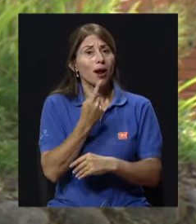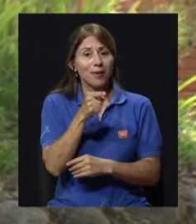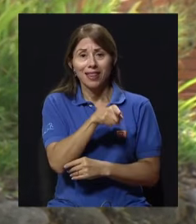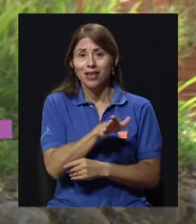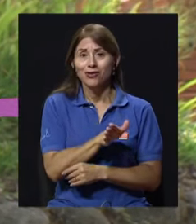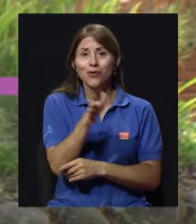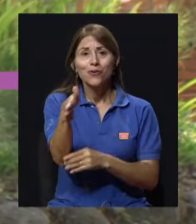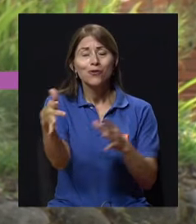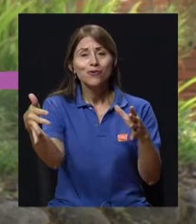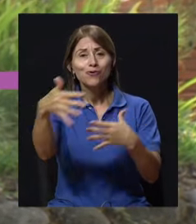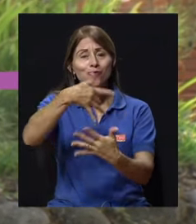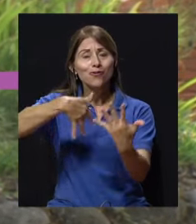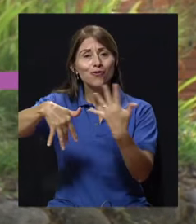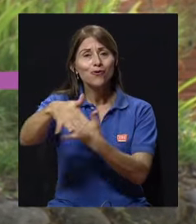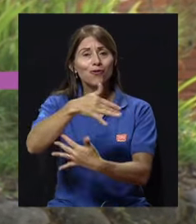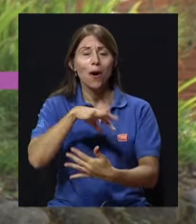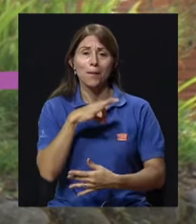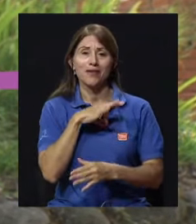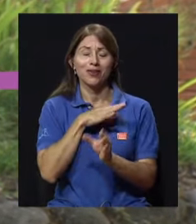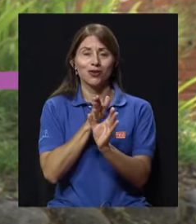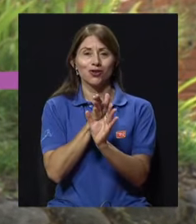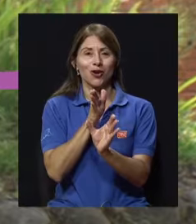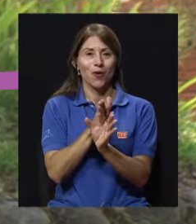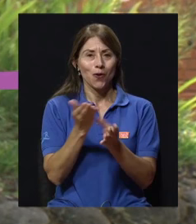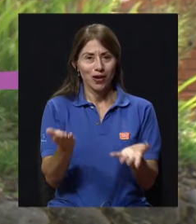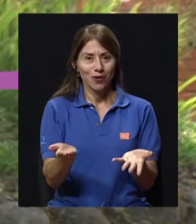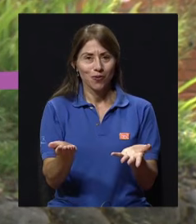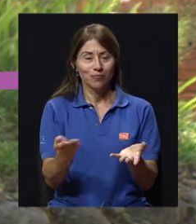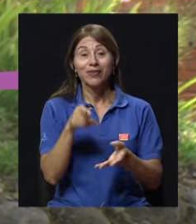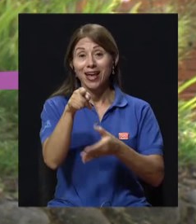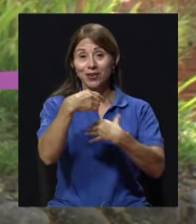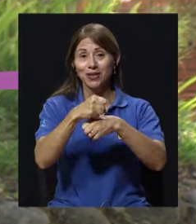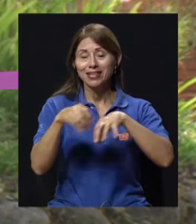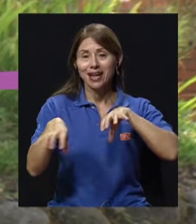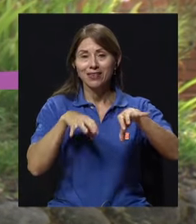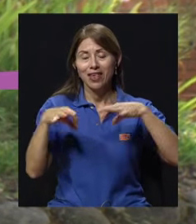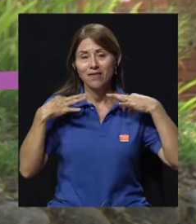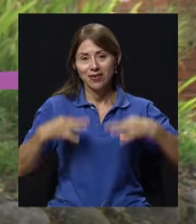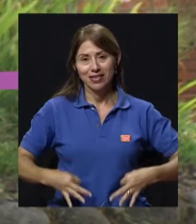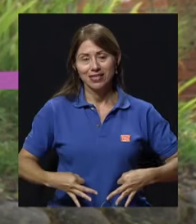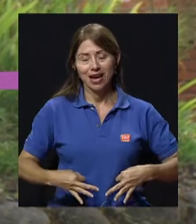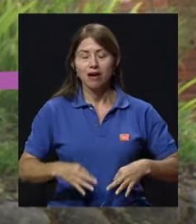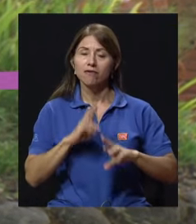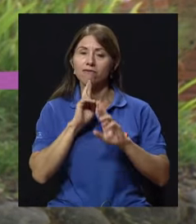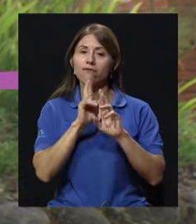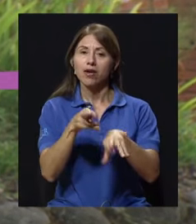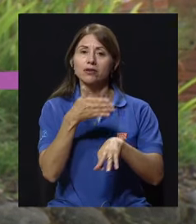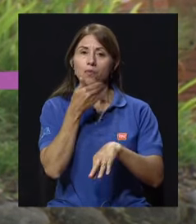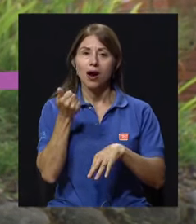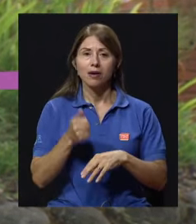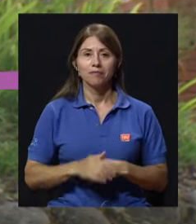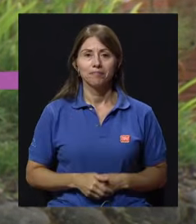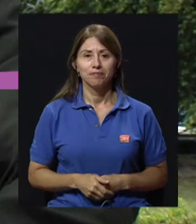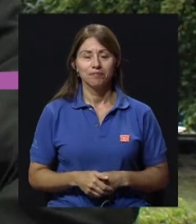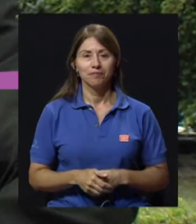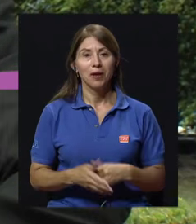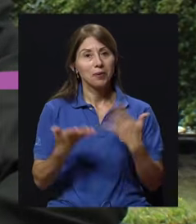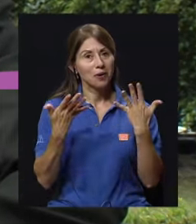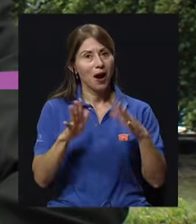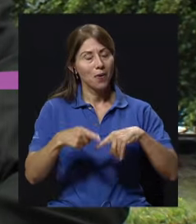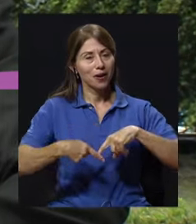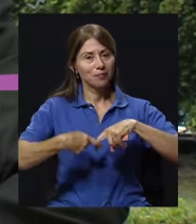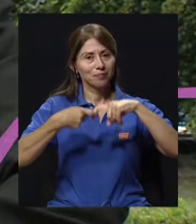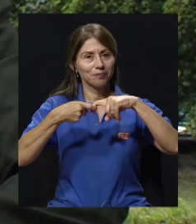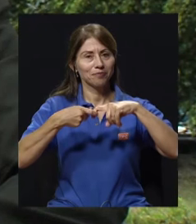psicológico que conlleva va a hacer que la actividad física que ellos hagan tenga un efecto mucho mayor. Maribel, bueno, es hora de hacer